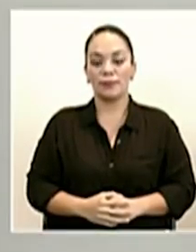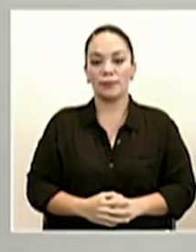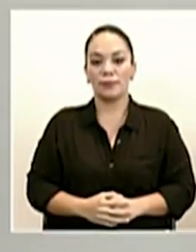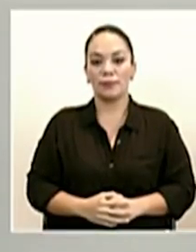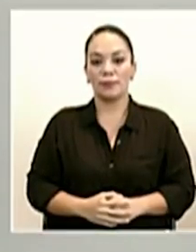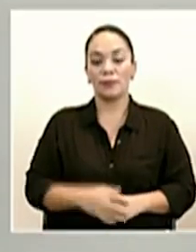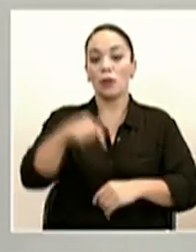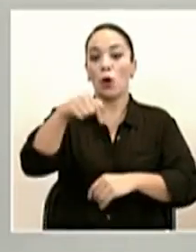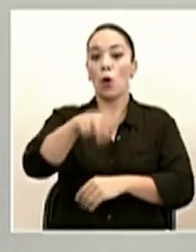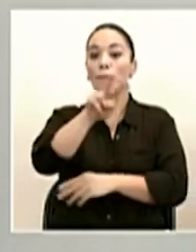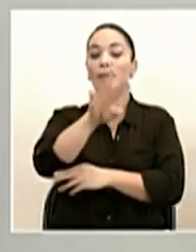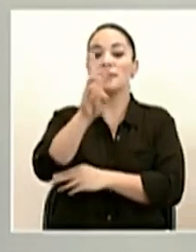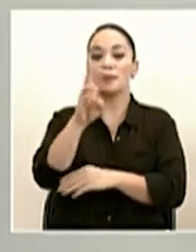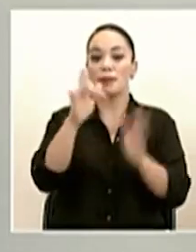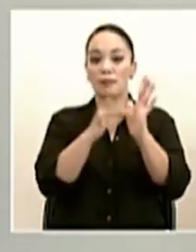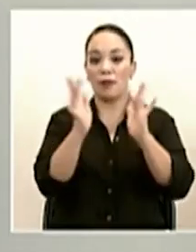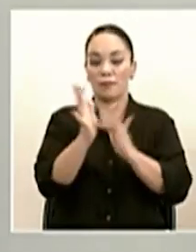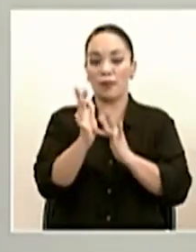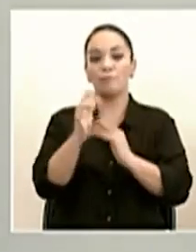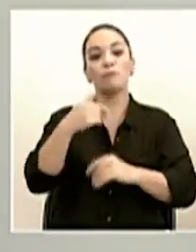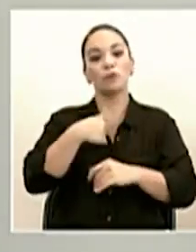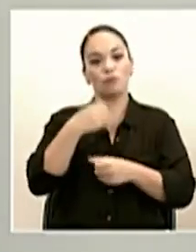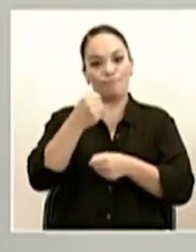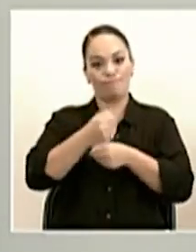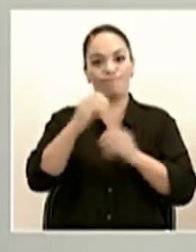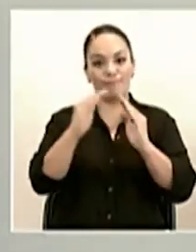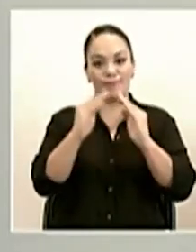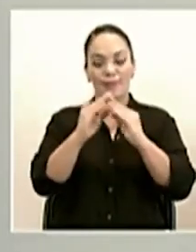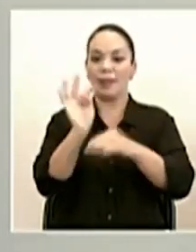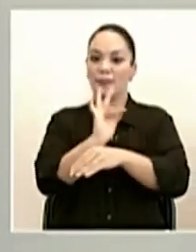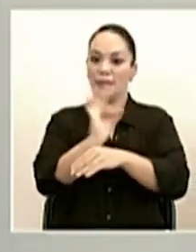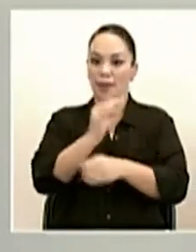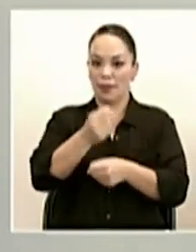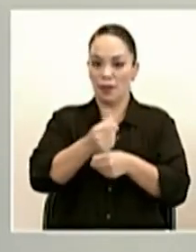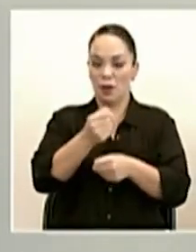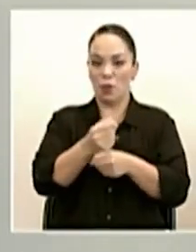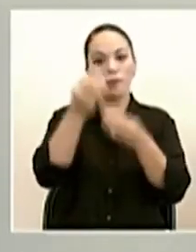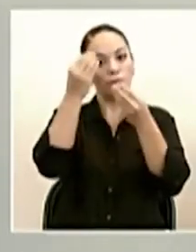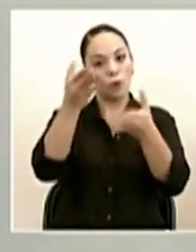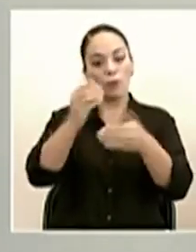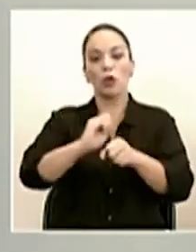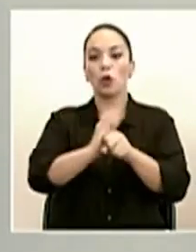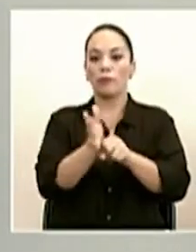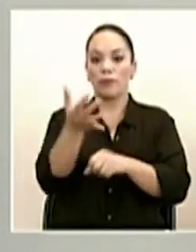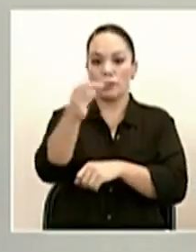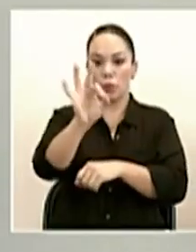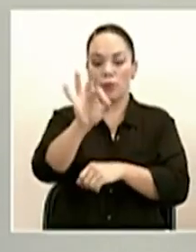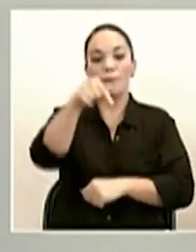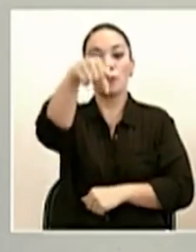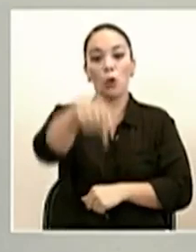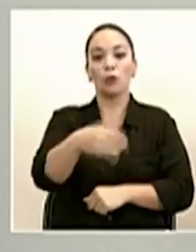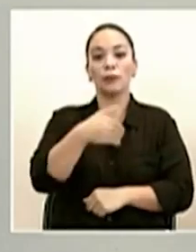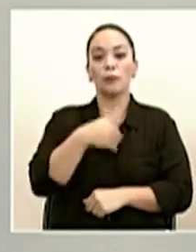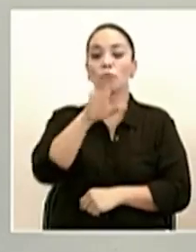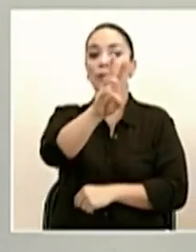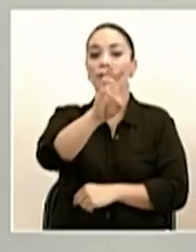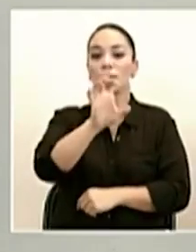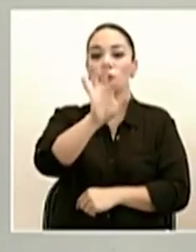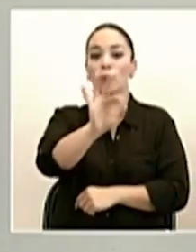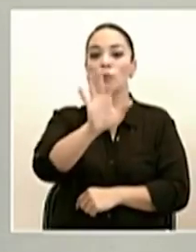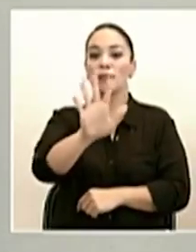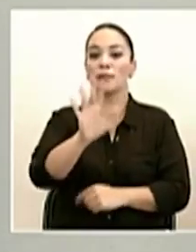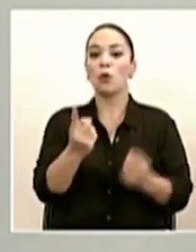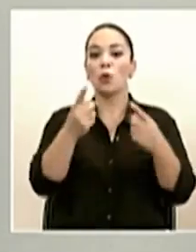Hoy, 26 de abril, me encuentro teletrabajando y les envío el reporte de COVID-19. Tenemos al día de hoy 695